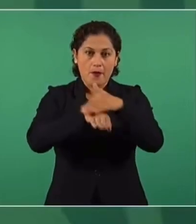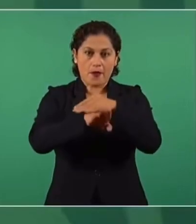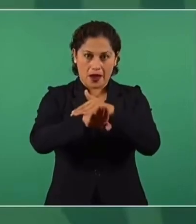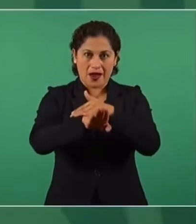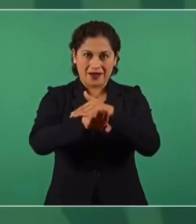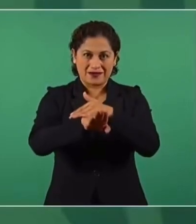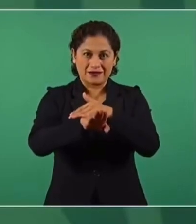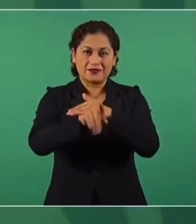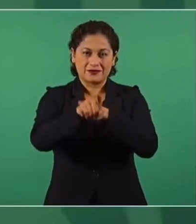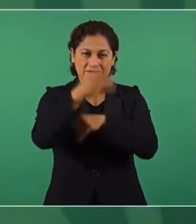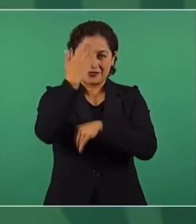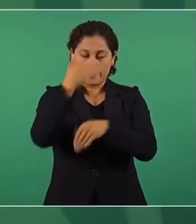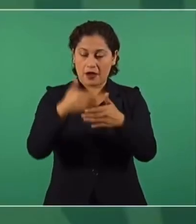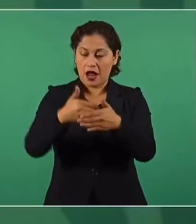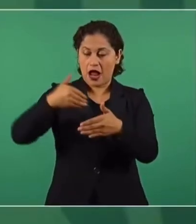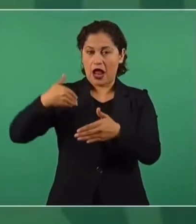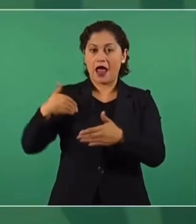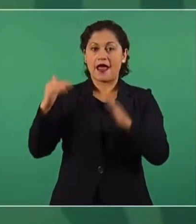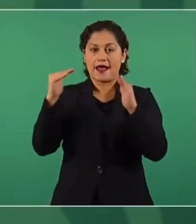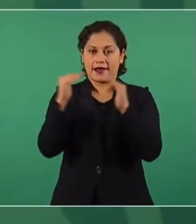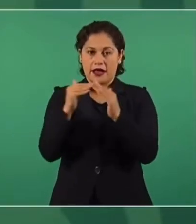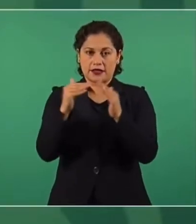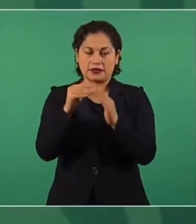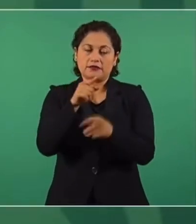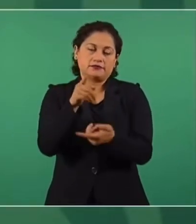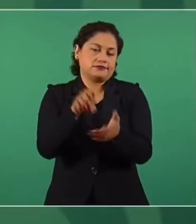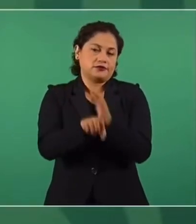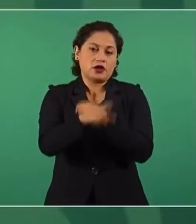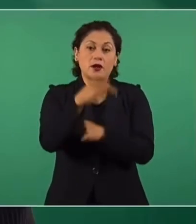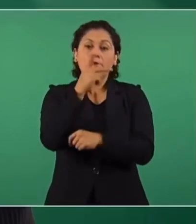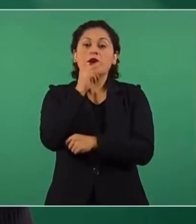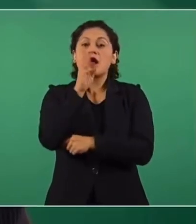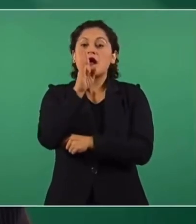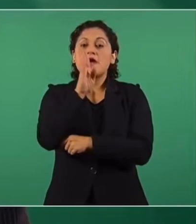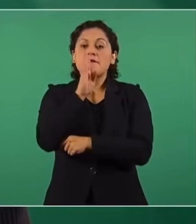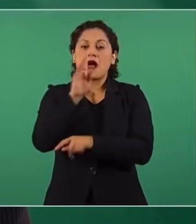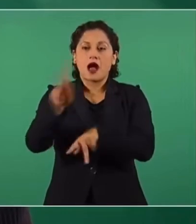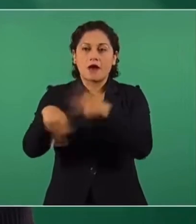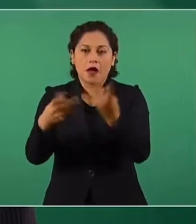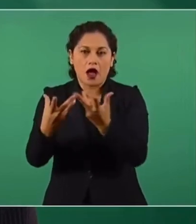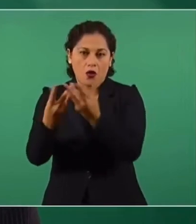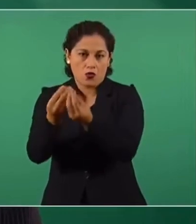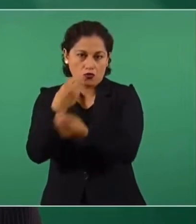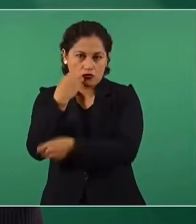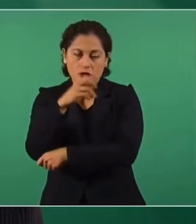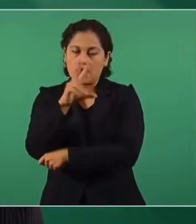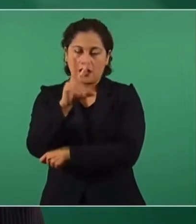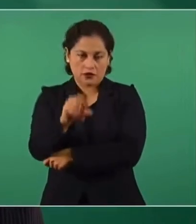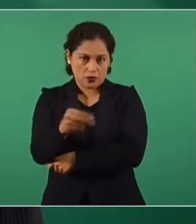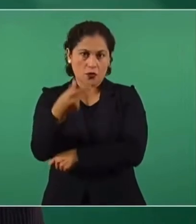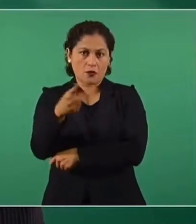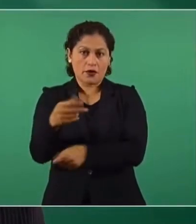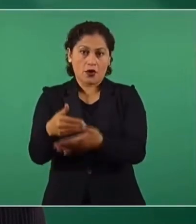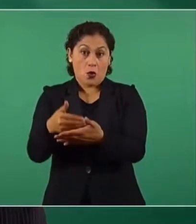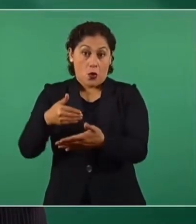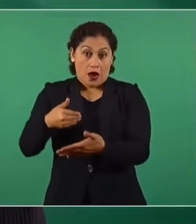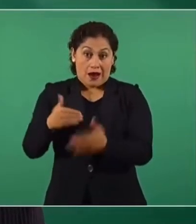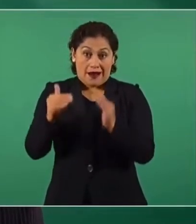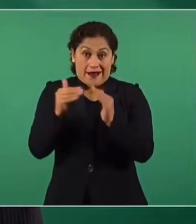que obviamente el papá, aunque no vaya a la escuela a su niño, lo primero que hace pues es precisamente ver si el niño no tiene